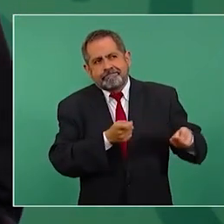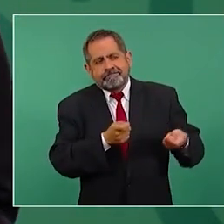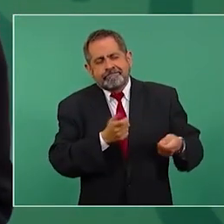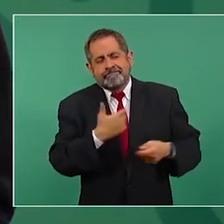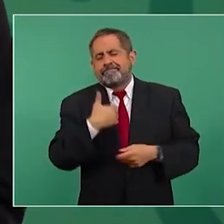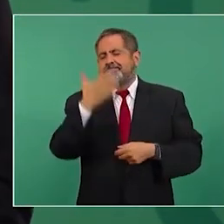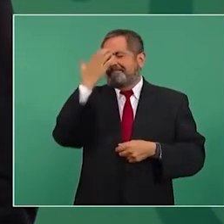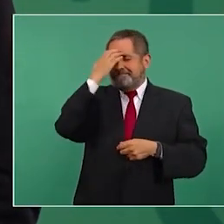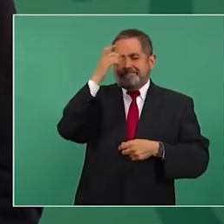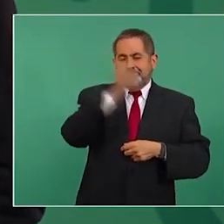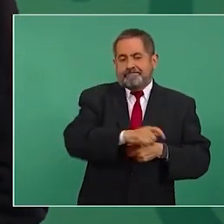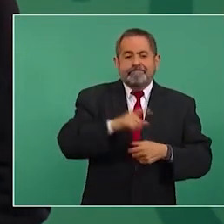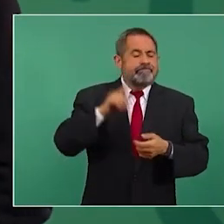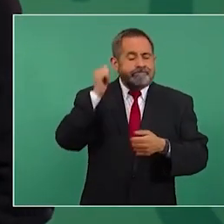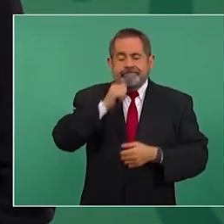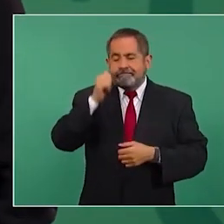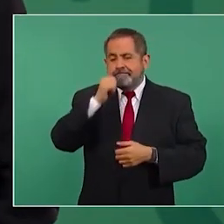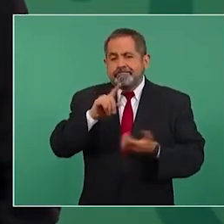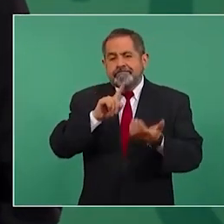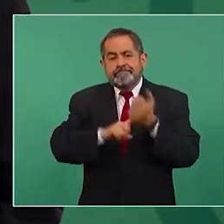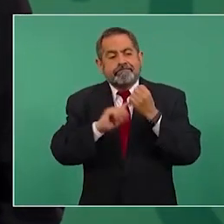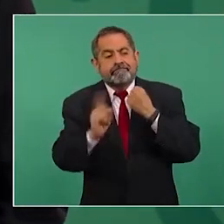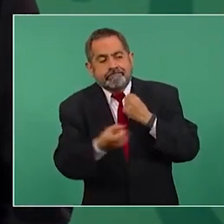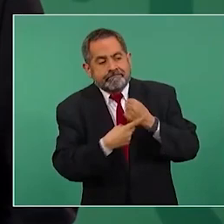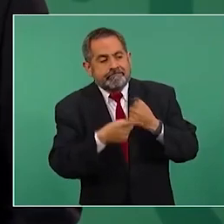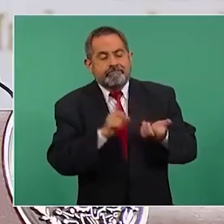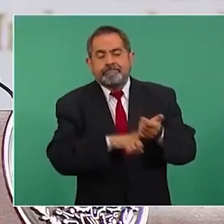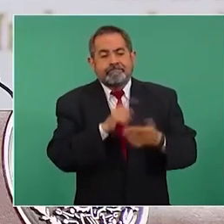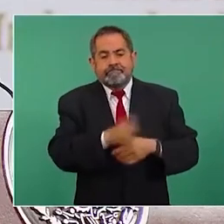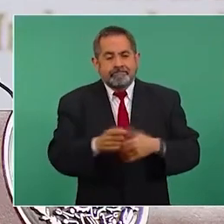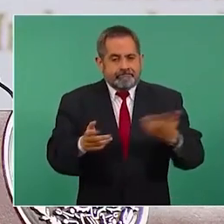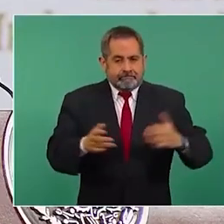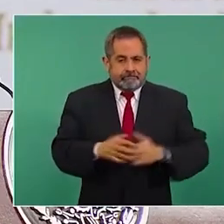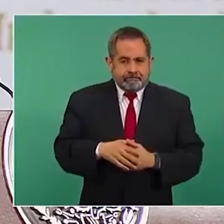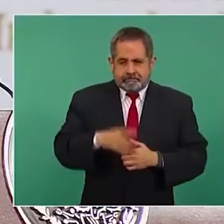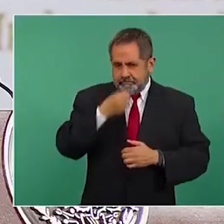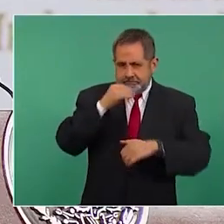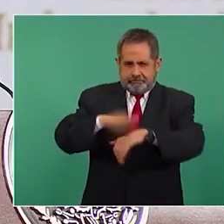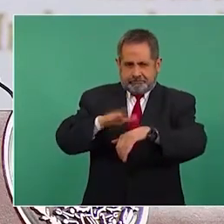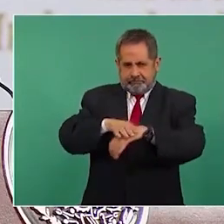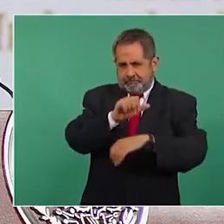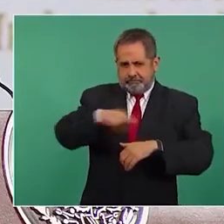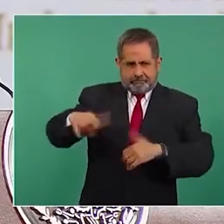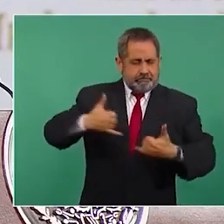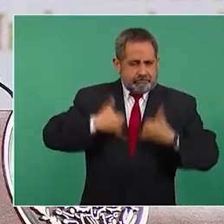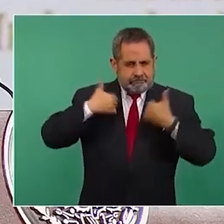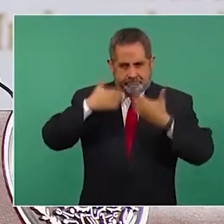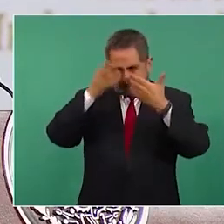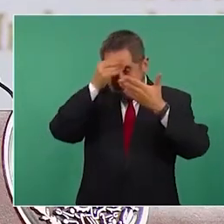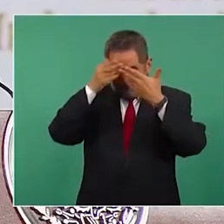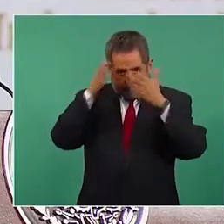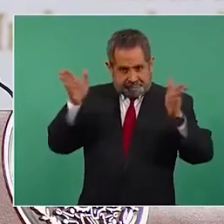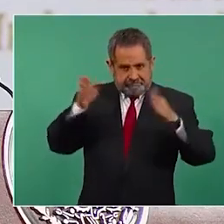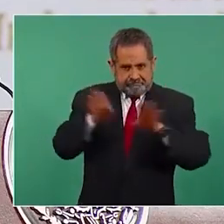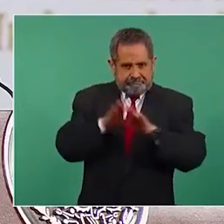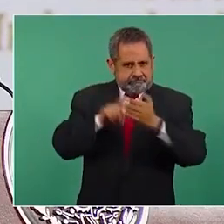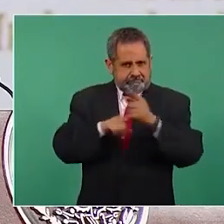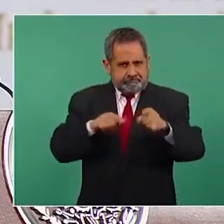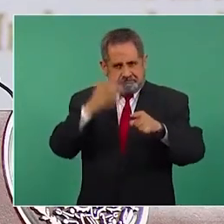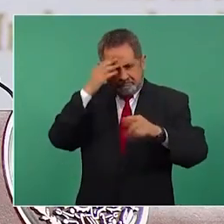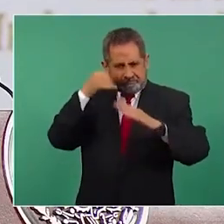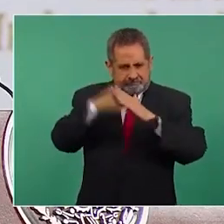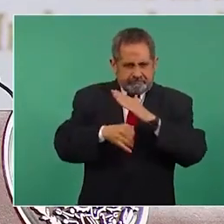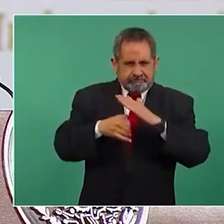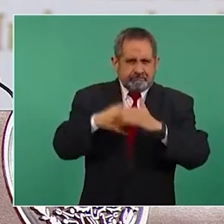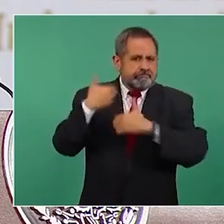siempre que hay un asunto, y de parte de quién. Esto es para los jóvenes que les gusta o que quieren